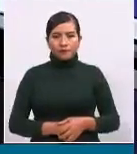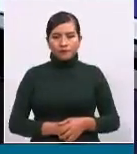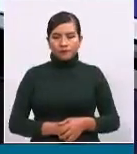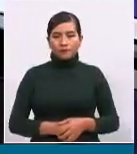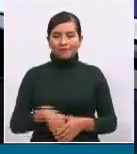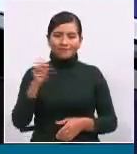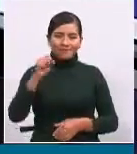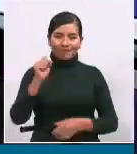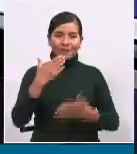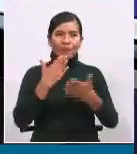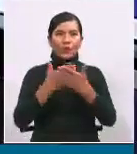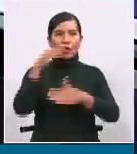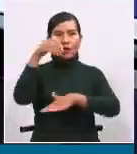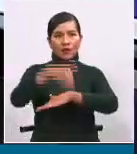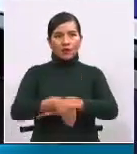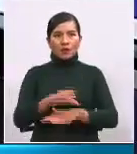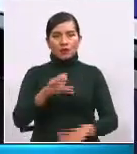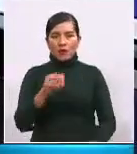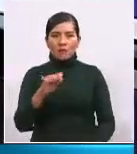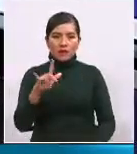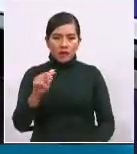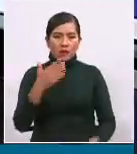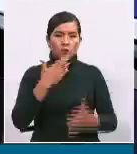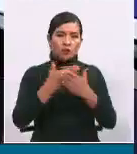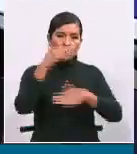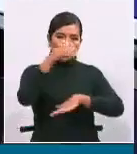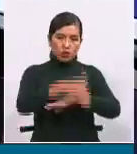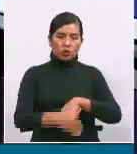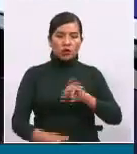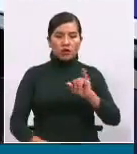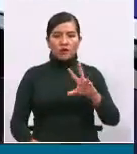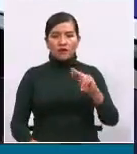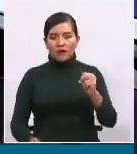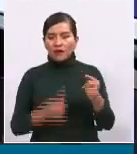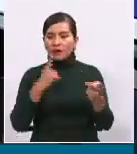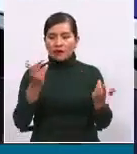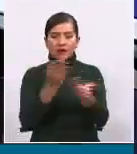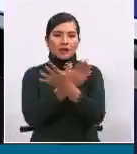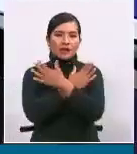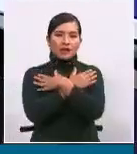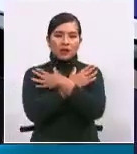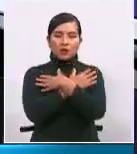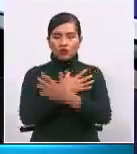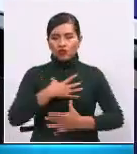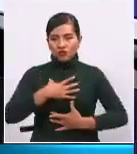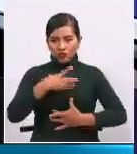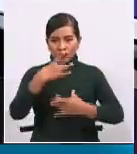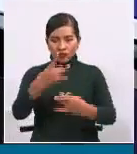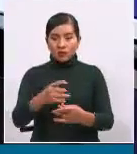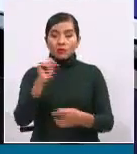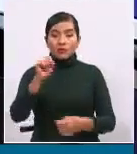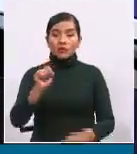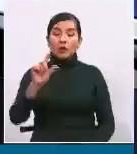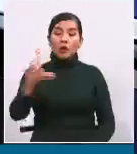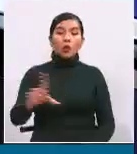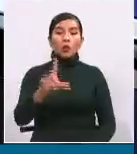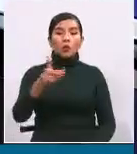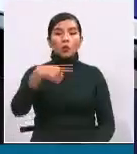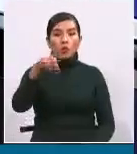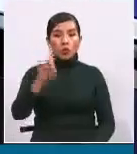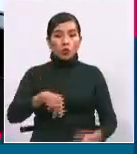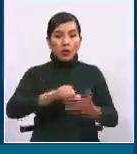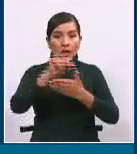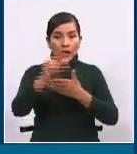Muy buenas noches, Camila. Muy buenas noches, Iván. Un gusto saludarles. Evidentemente, este lunes, primero de agosto,